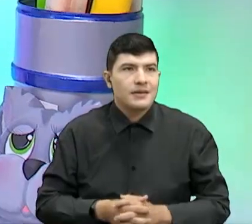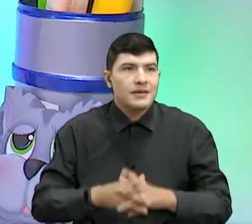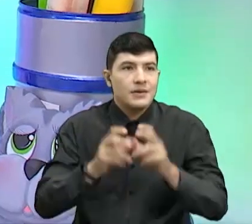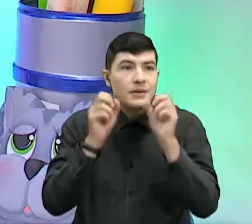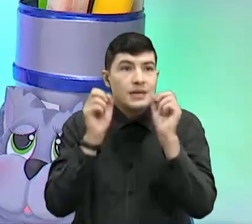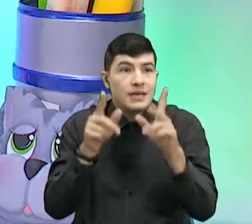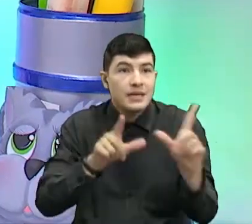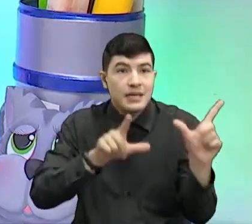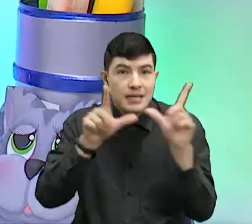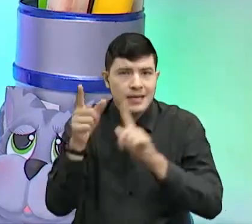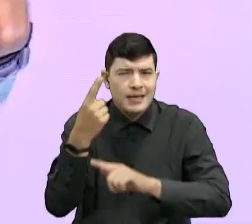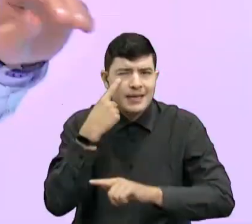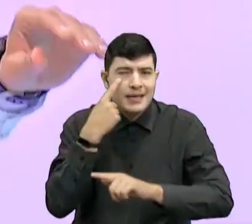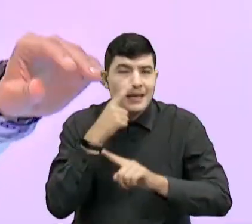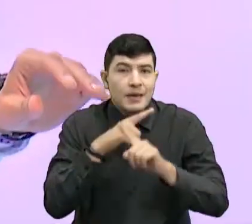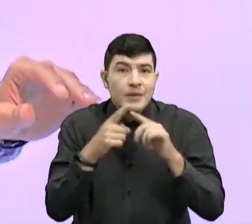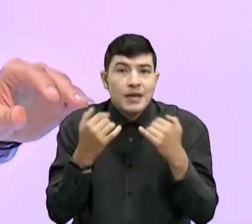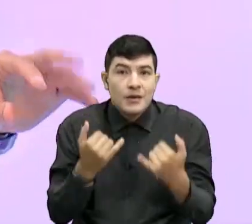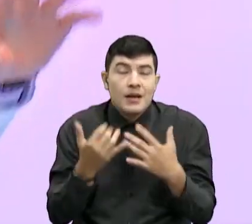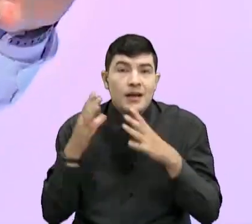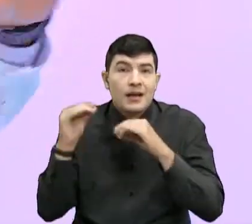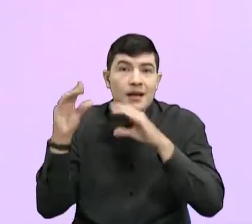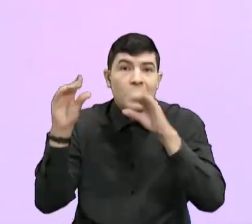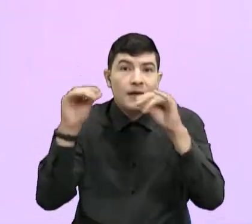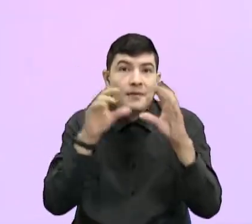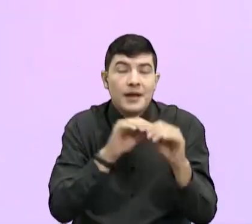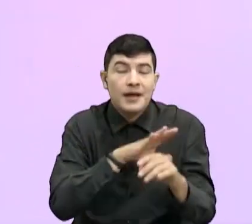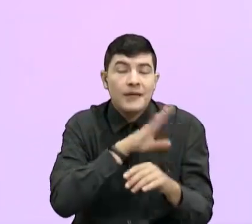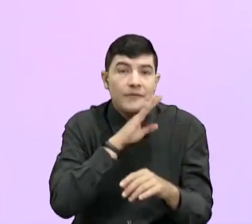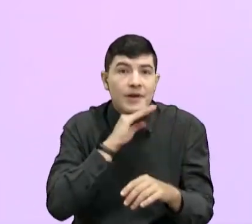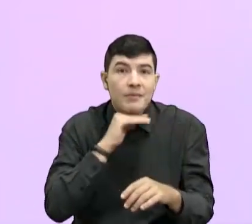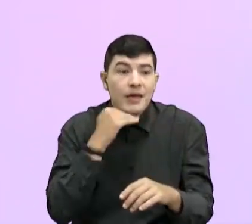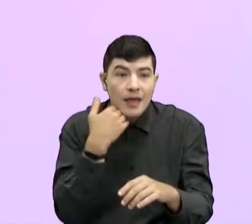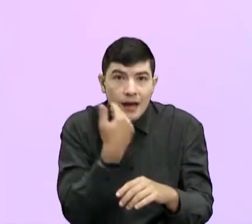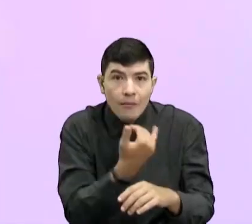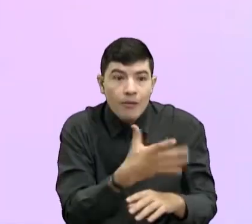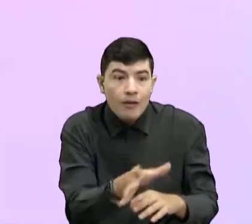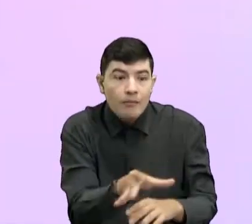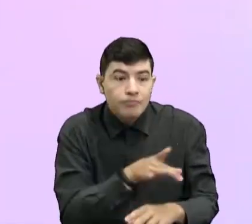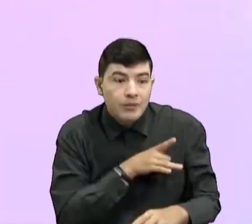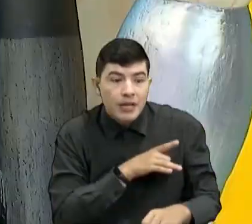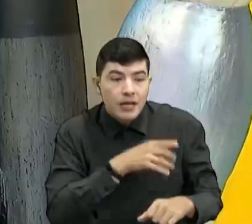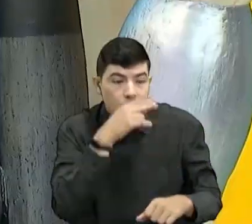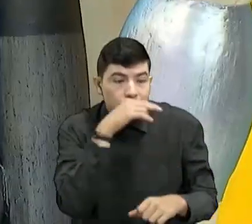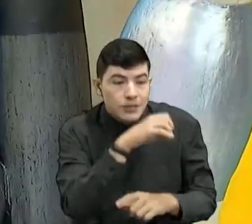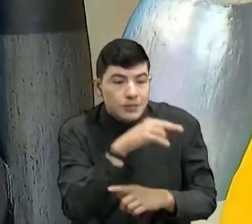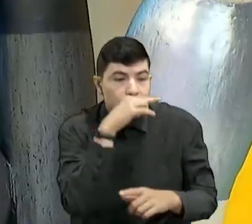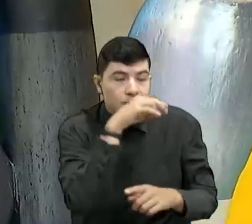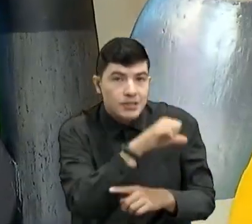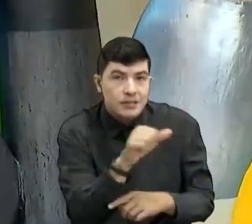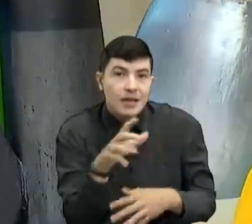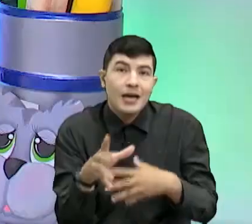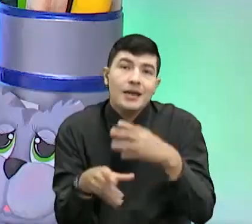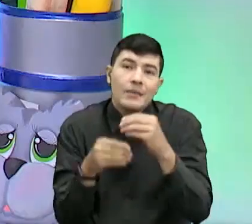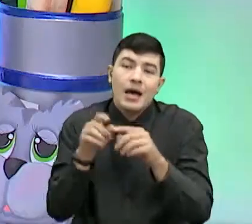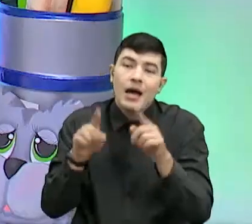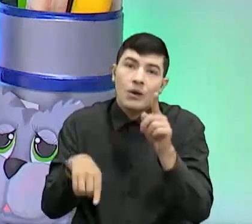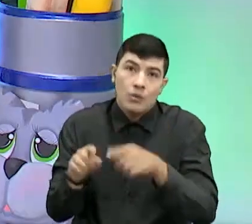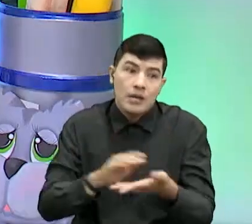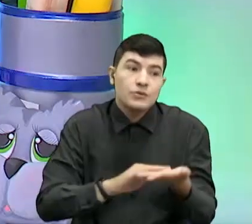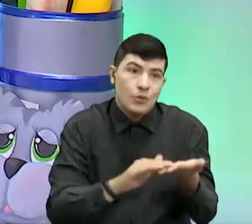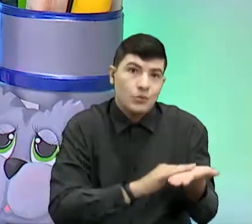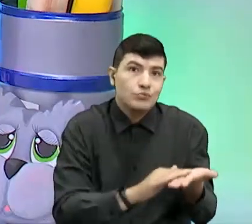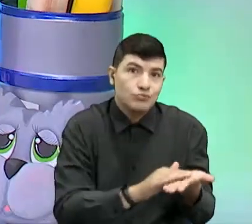entonces, pero vamos a hablar de unas enfermedades que ya tienen solución y de otras que no tienen. Ay, no me diga eso. Vamos a ver.